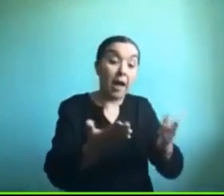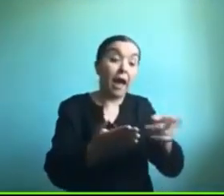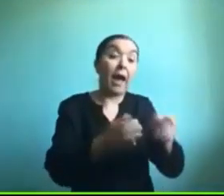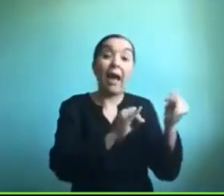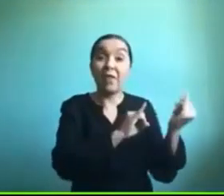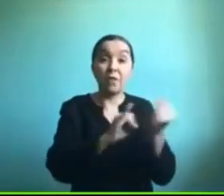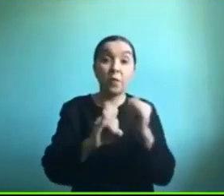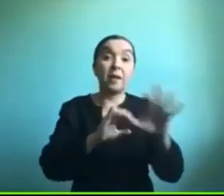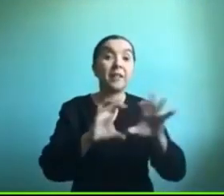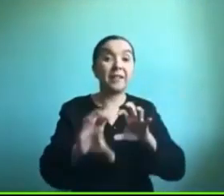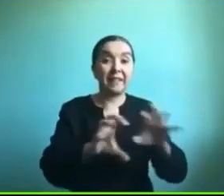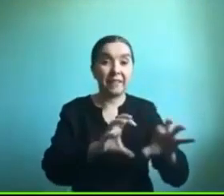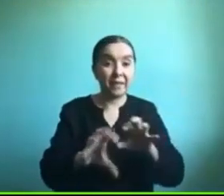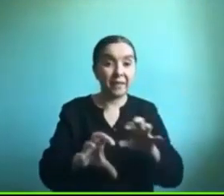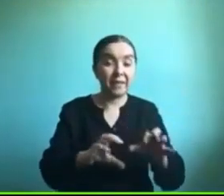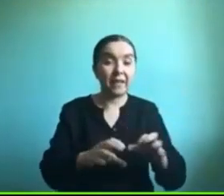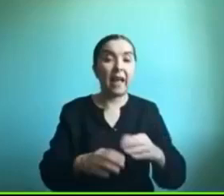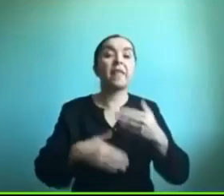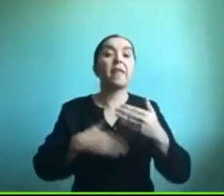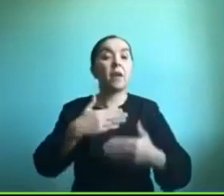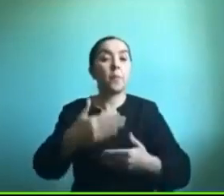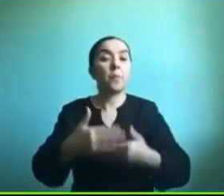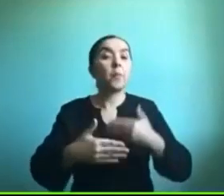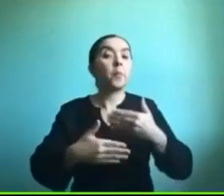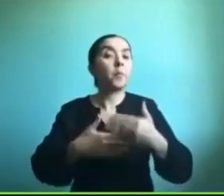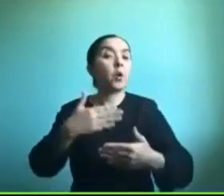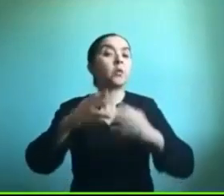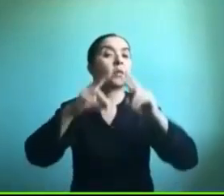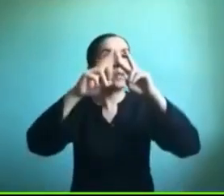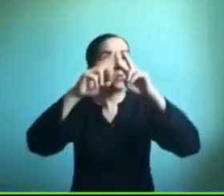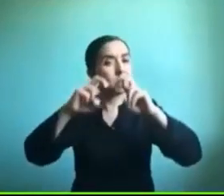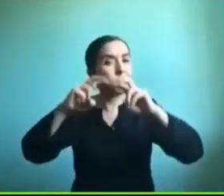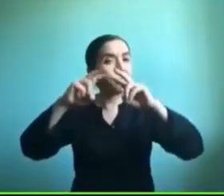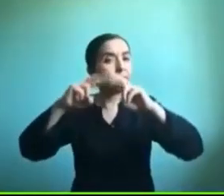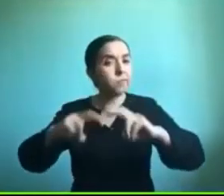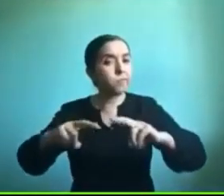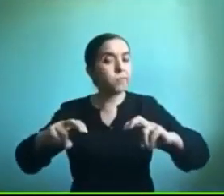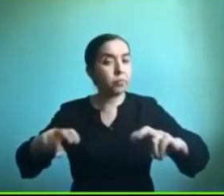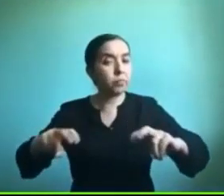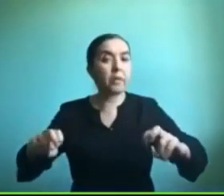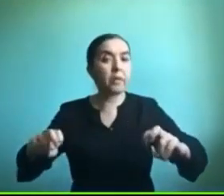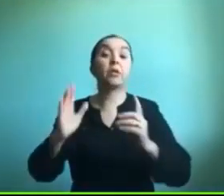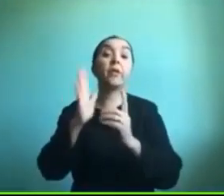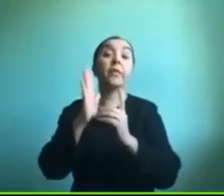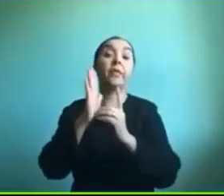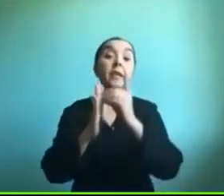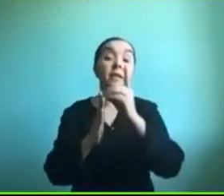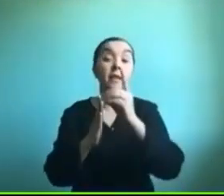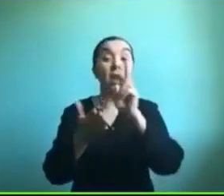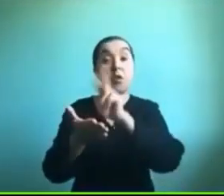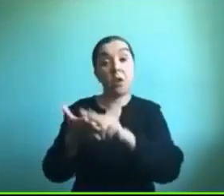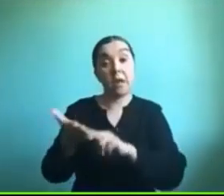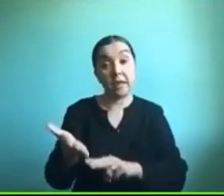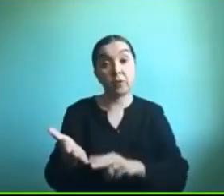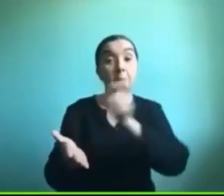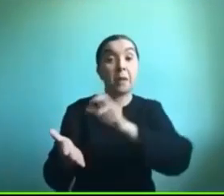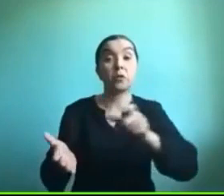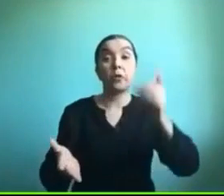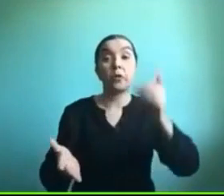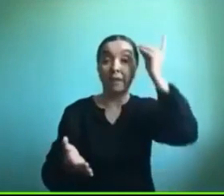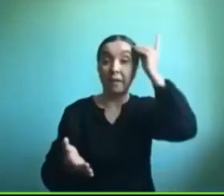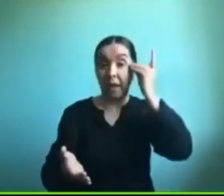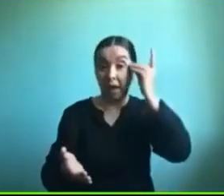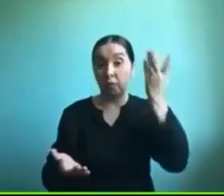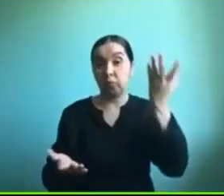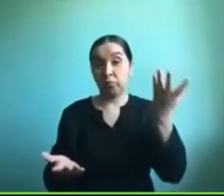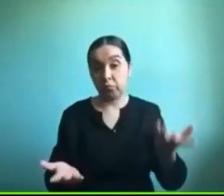cómo fue todo el proceso de investigación del desarrollo lector en personas con síndrome de Down entonces también va a